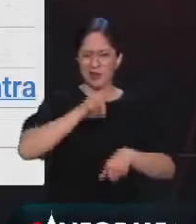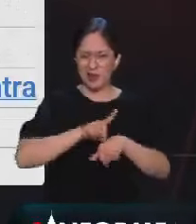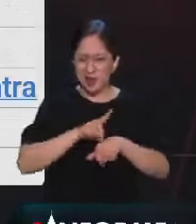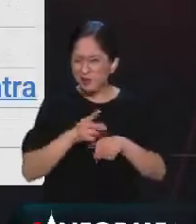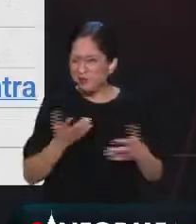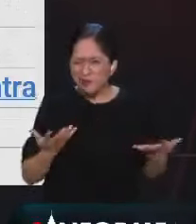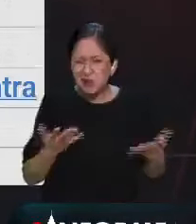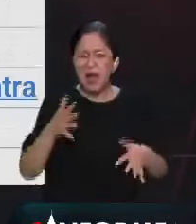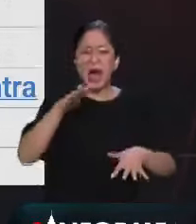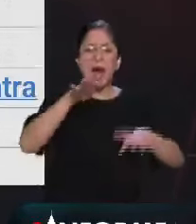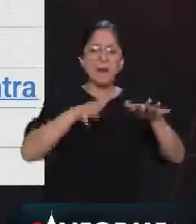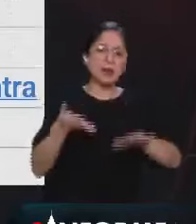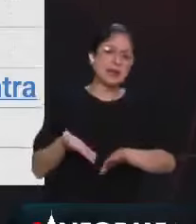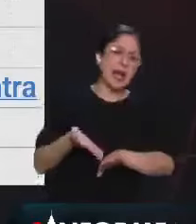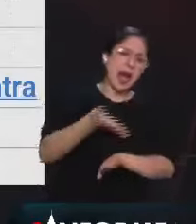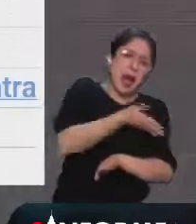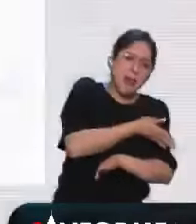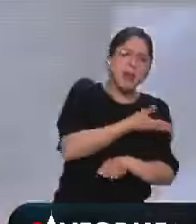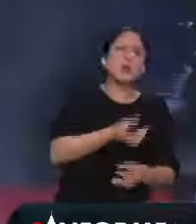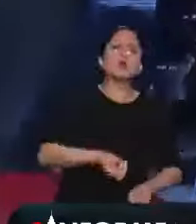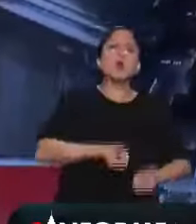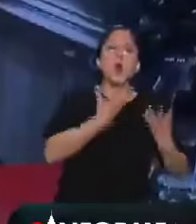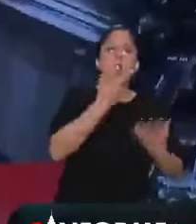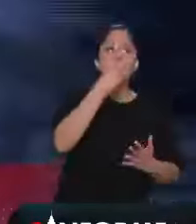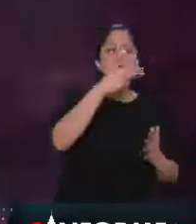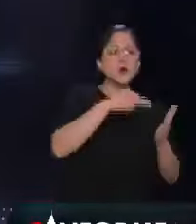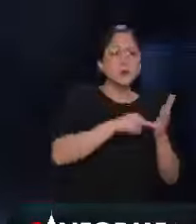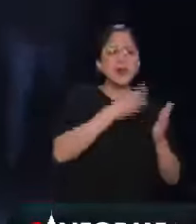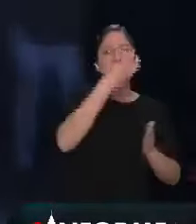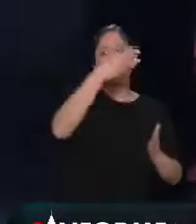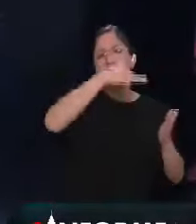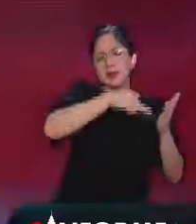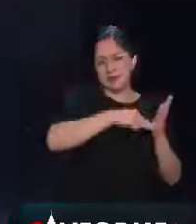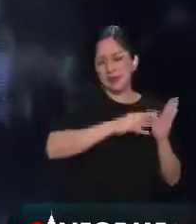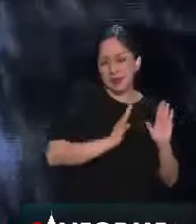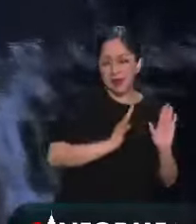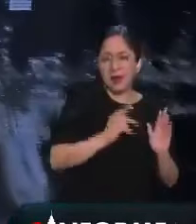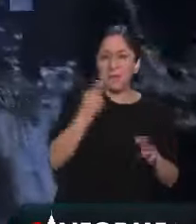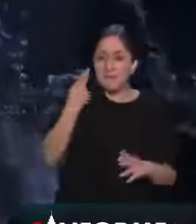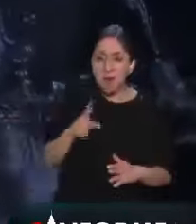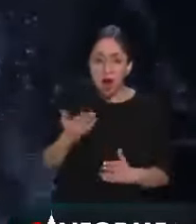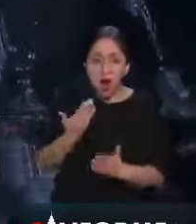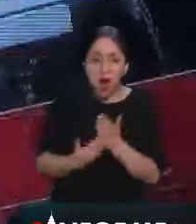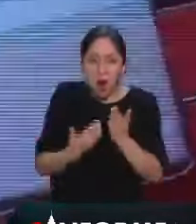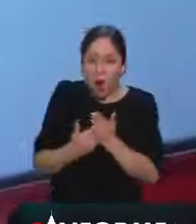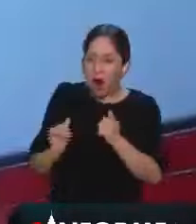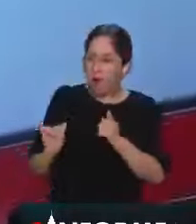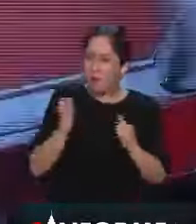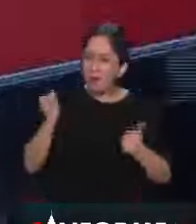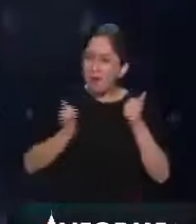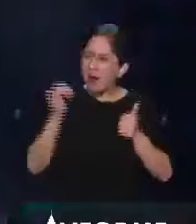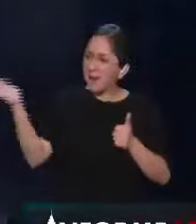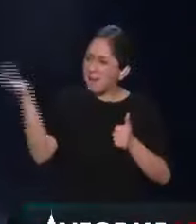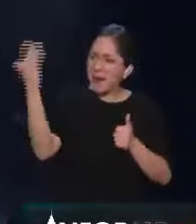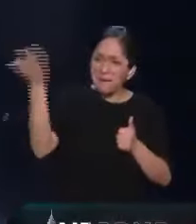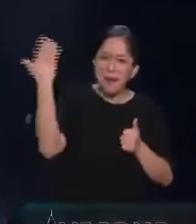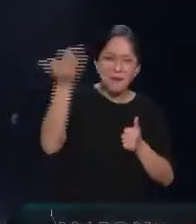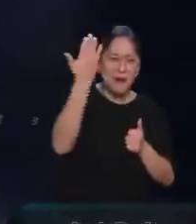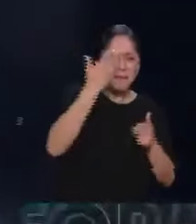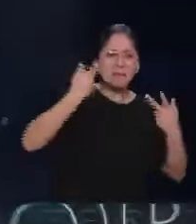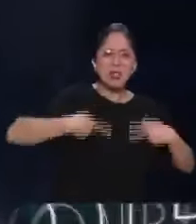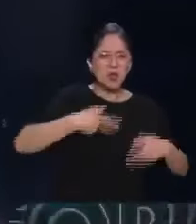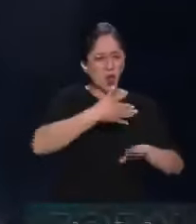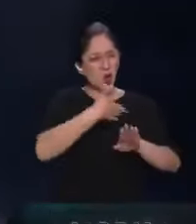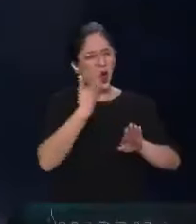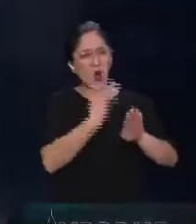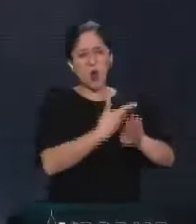tendencias de 2 mil, 3 mil a veces, pero aquí utilizaron a todos los equipos que siempre están en contra de... Y al mismo tiempo se generó esta